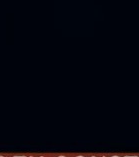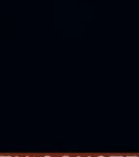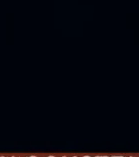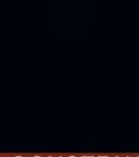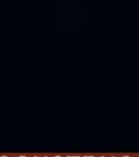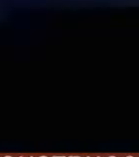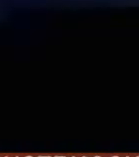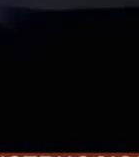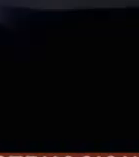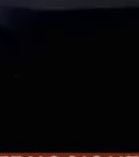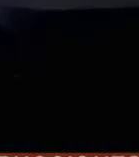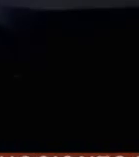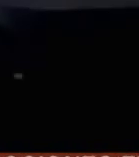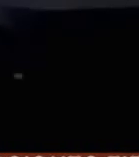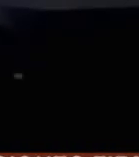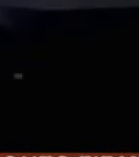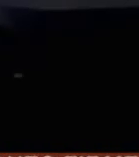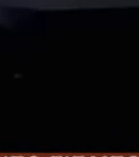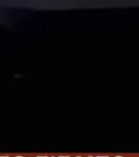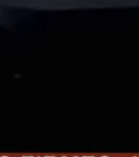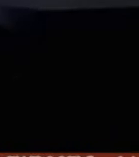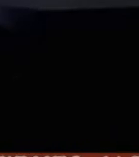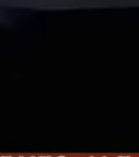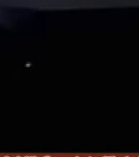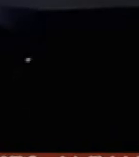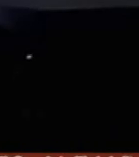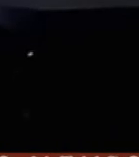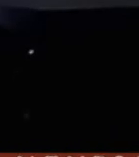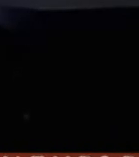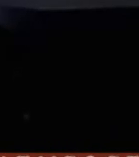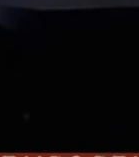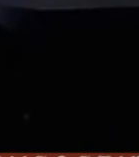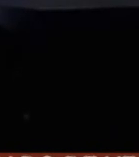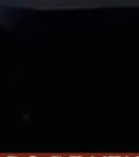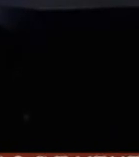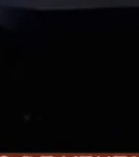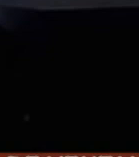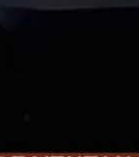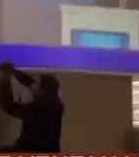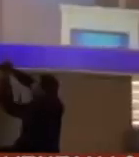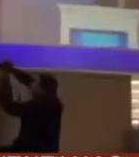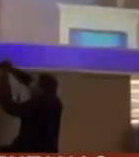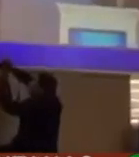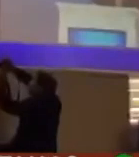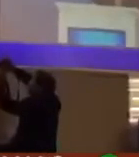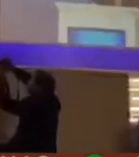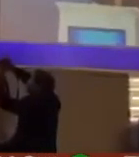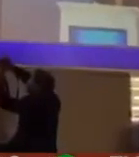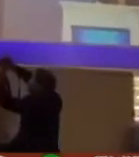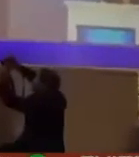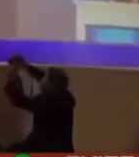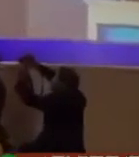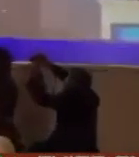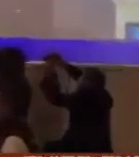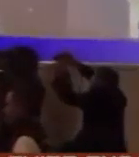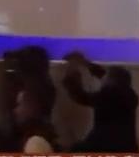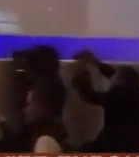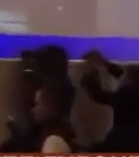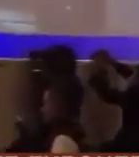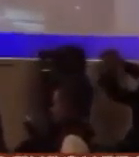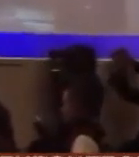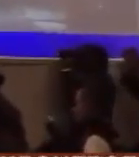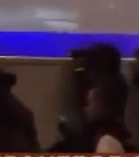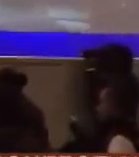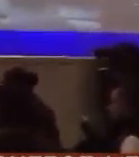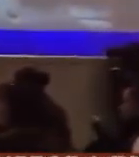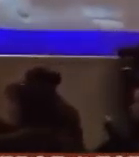de NASA o Elon Musk este que estamos viendo en la pantalla que es el magnate el pues que está cambiando la jugada de la